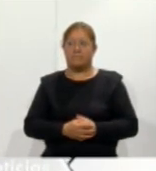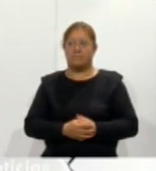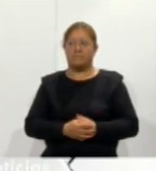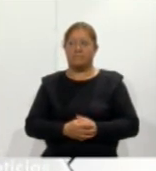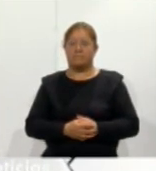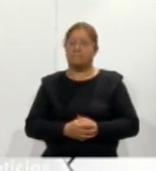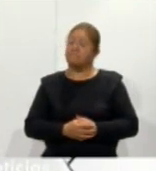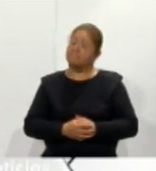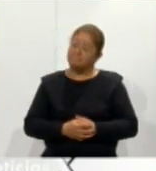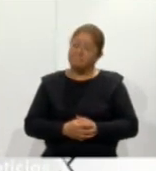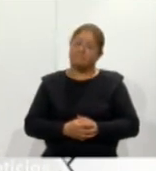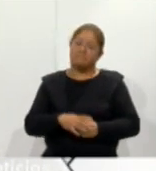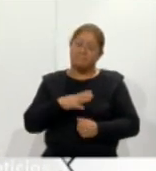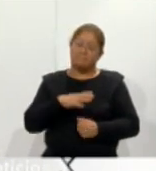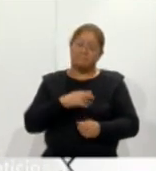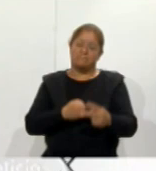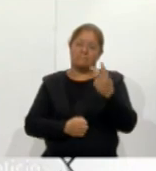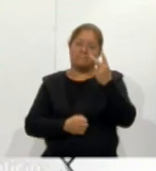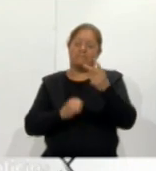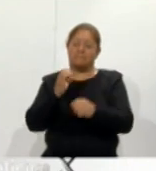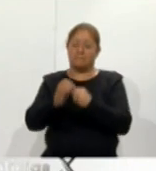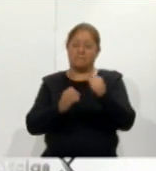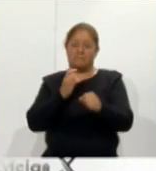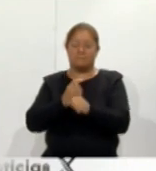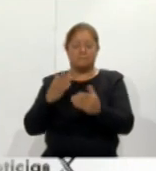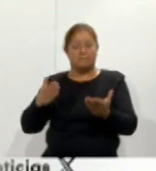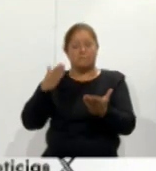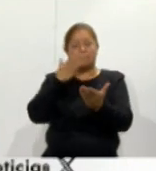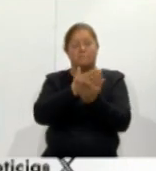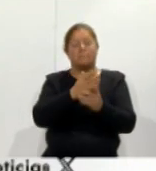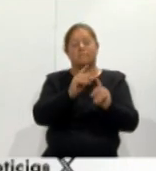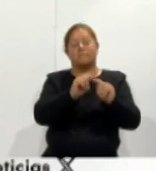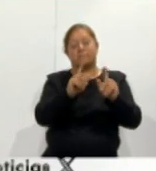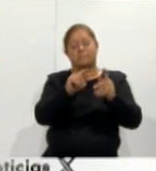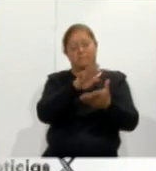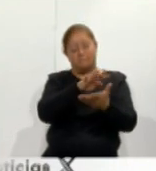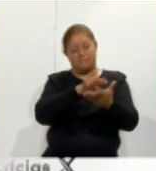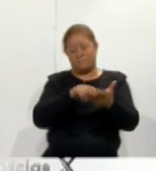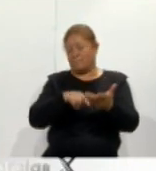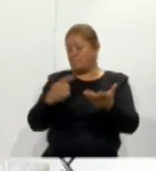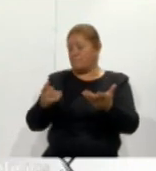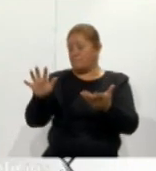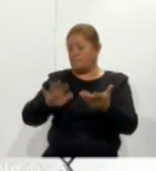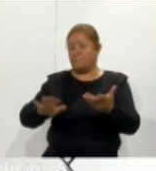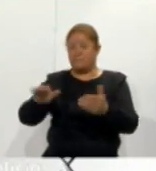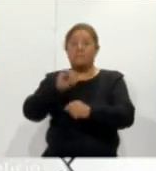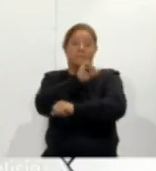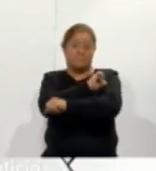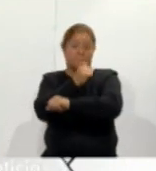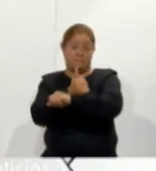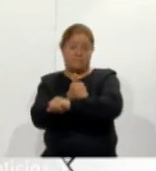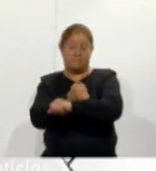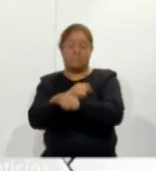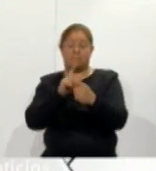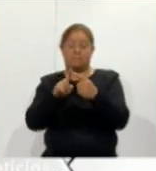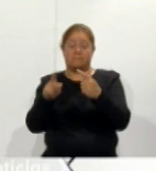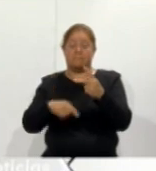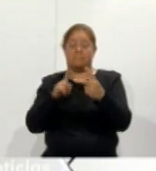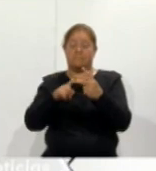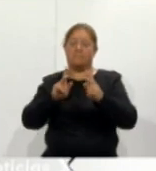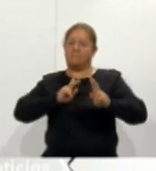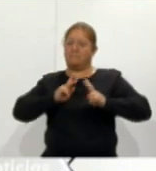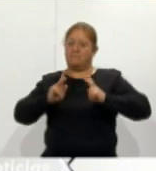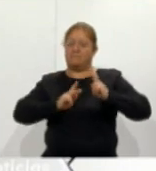Bueno, aún quedan dos oportunidades de asistir a Tlaxcalalea a las Mujeres aún en Acuamanala y en el municipio de